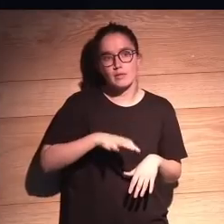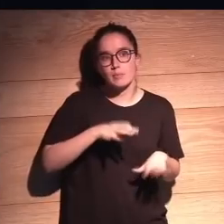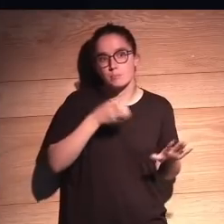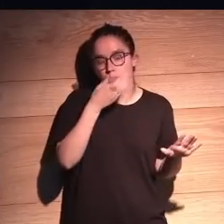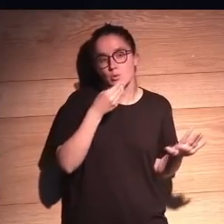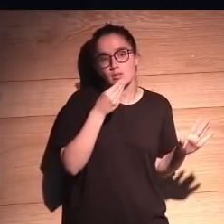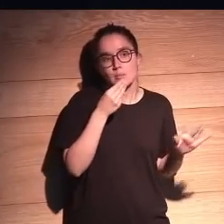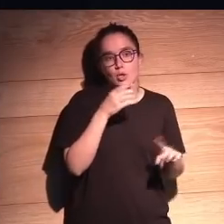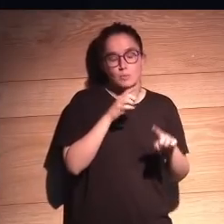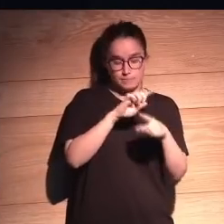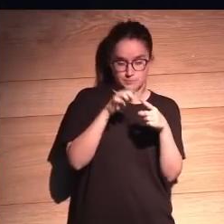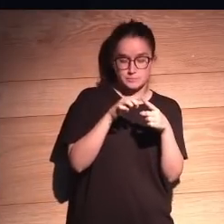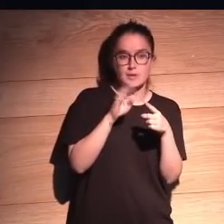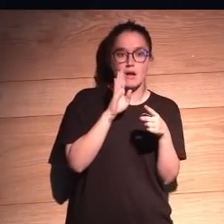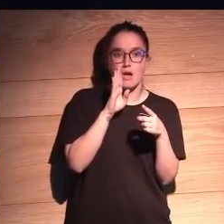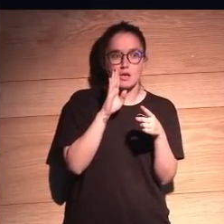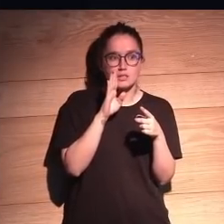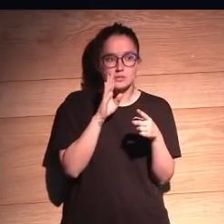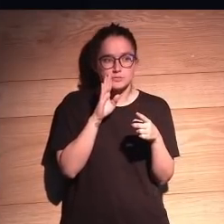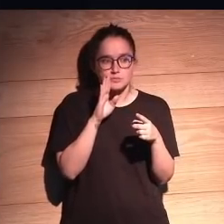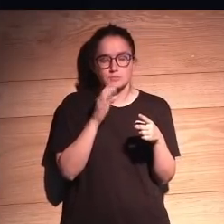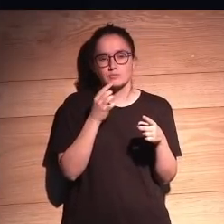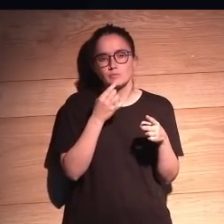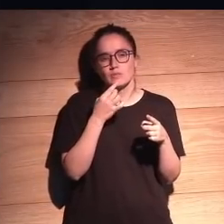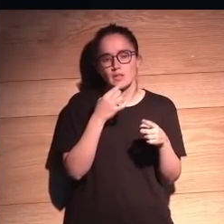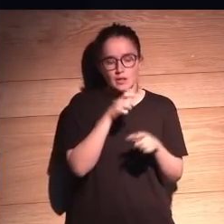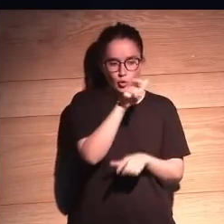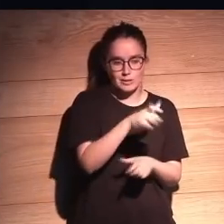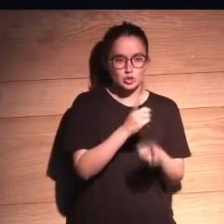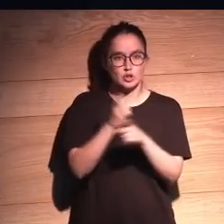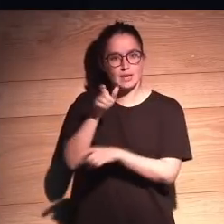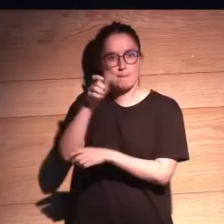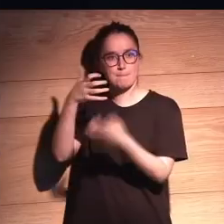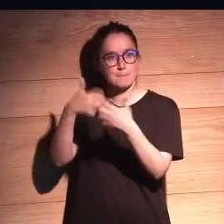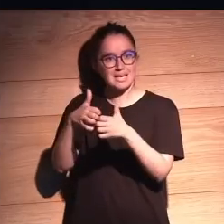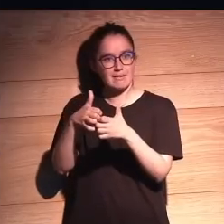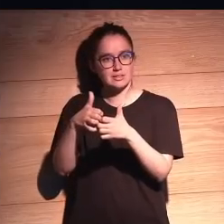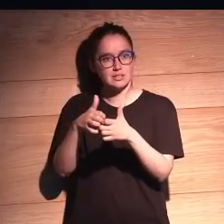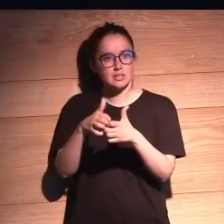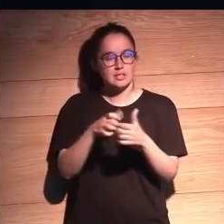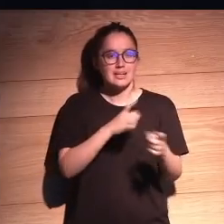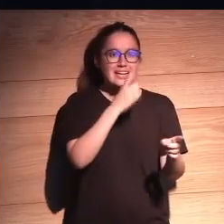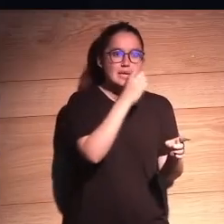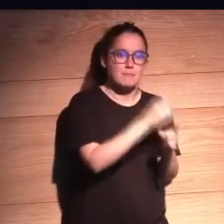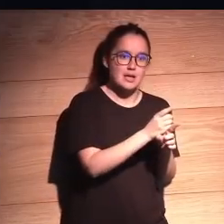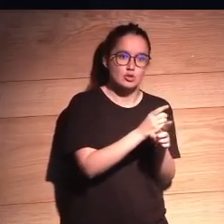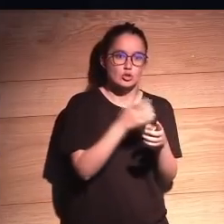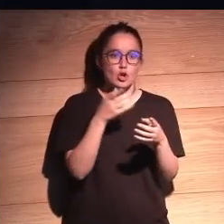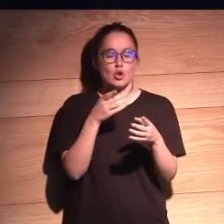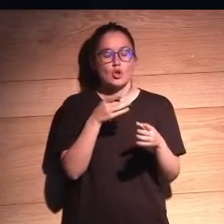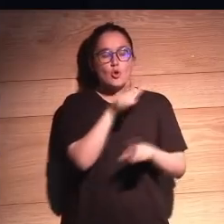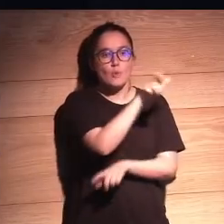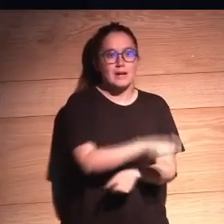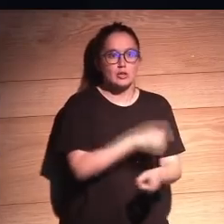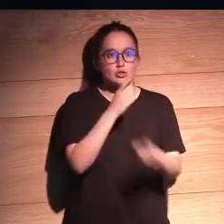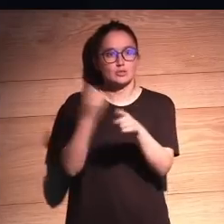bella pero déjame que vuelva a tu primera idea dices humanos versus máquinas me gustaría añadir humanos versus máquinas indistinguibles